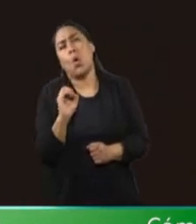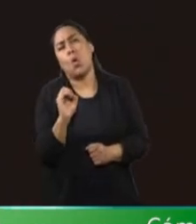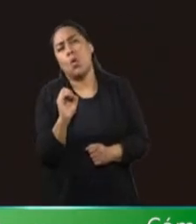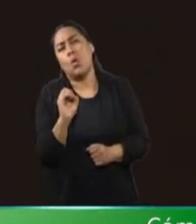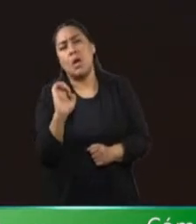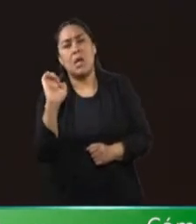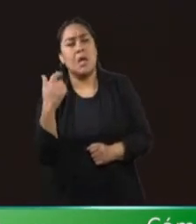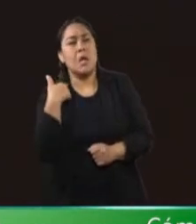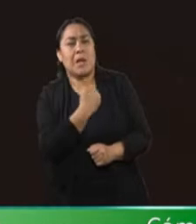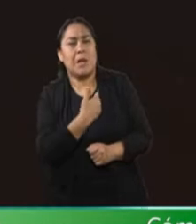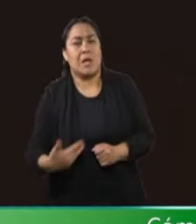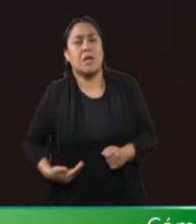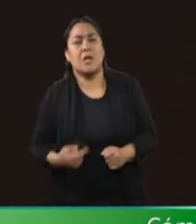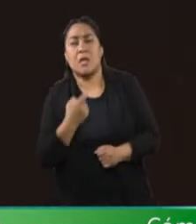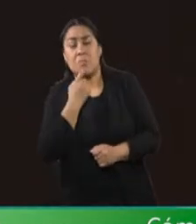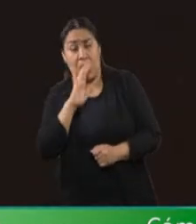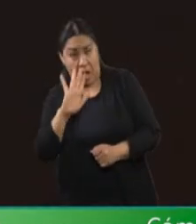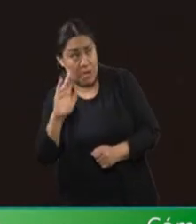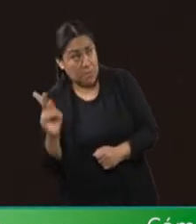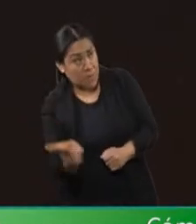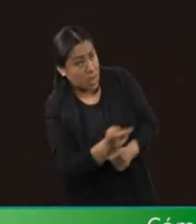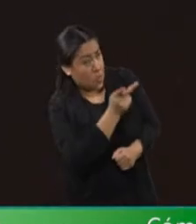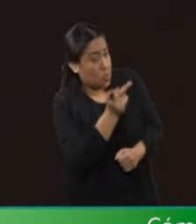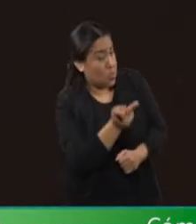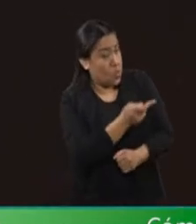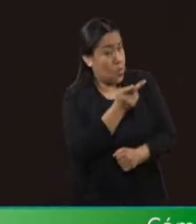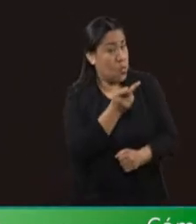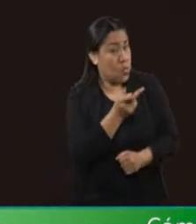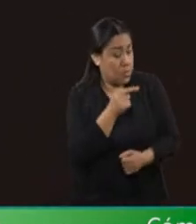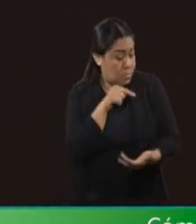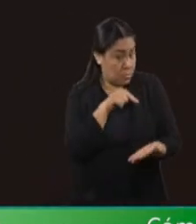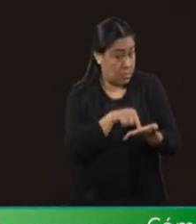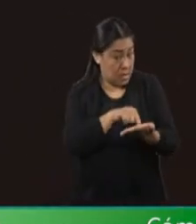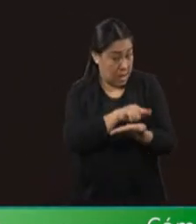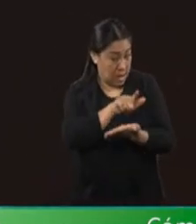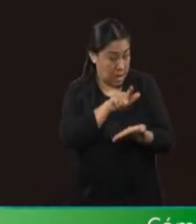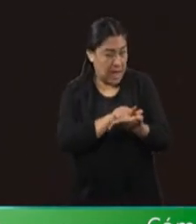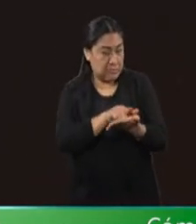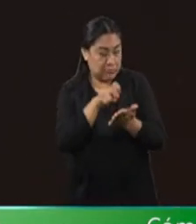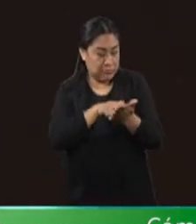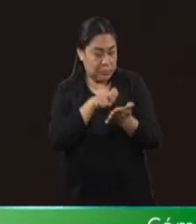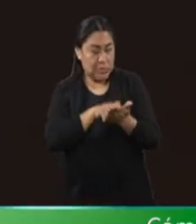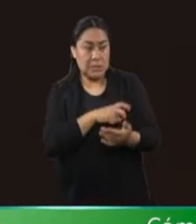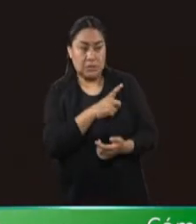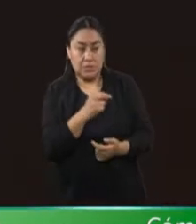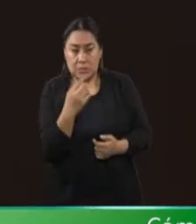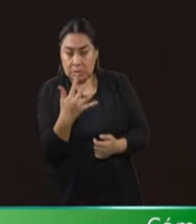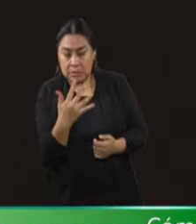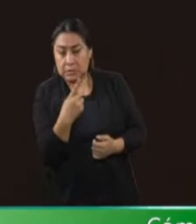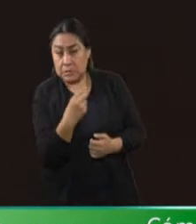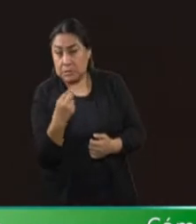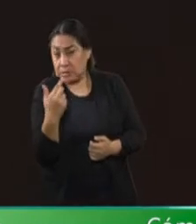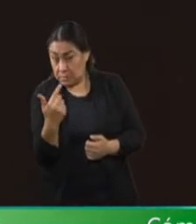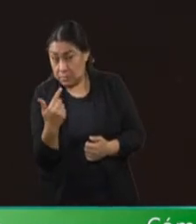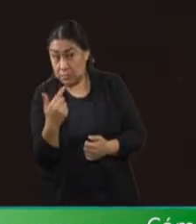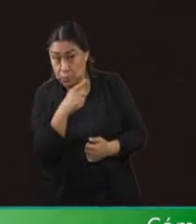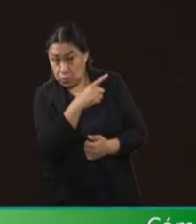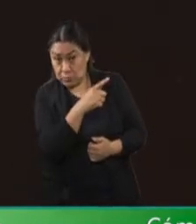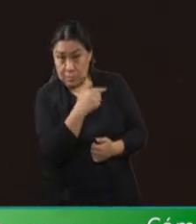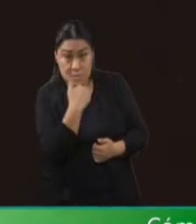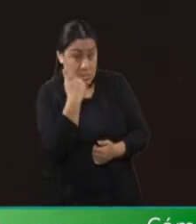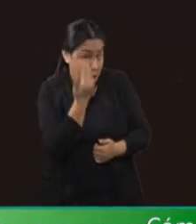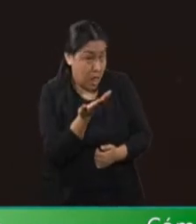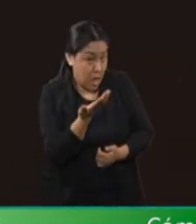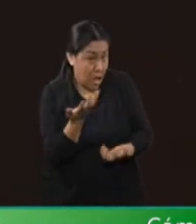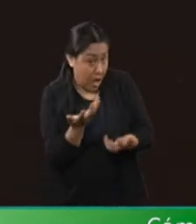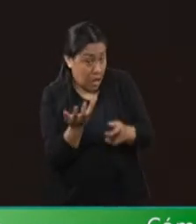expresidente López Obrador si esta reforma al 105 y al 107 la quería o la